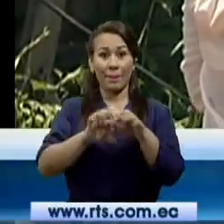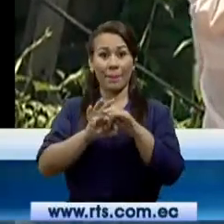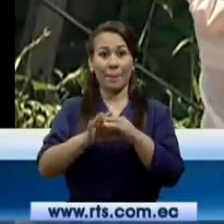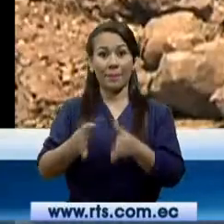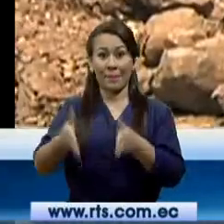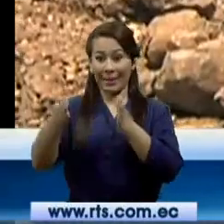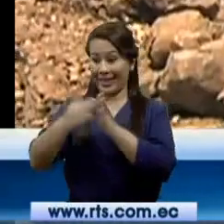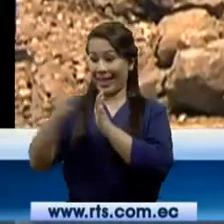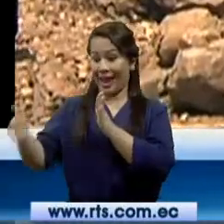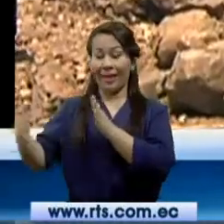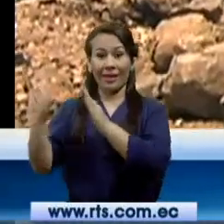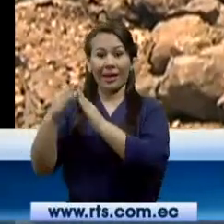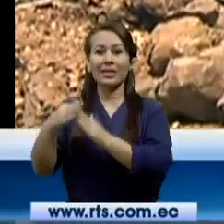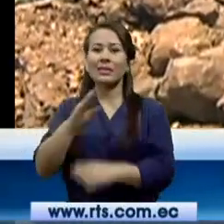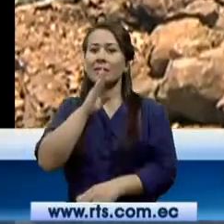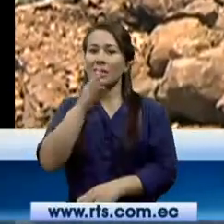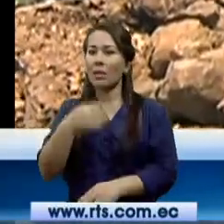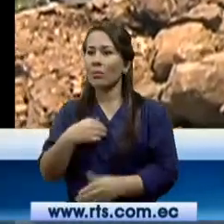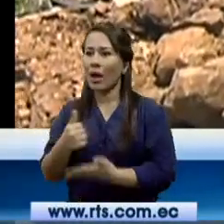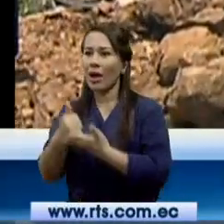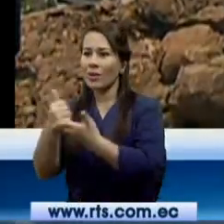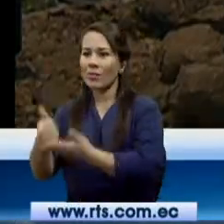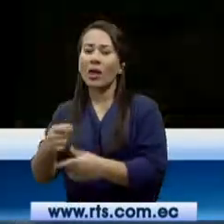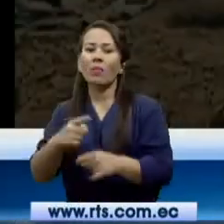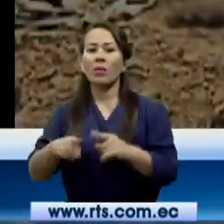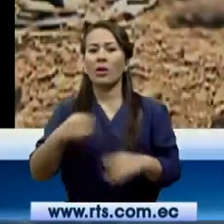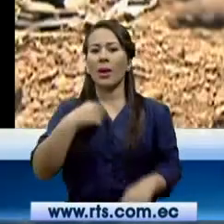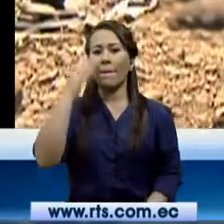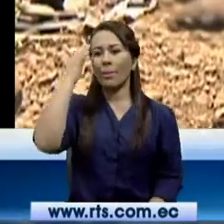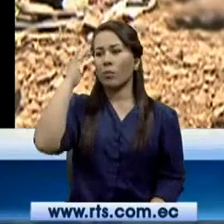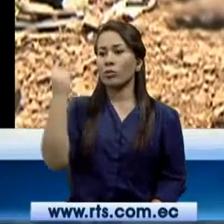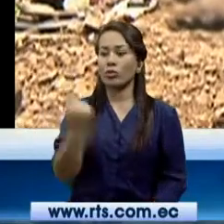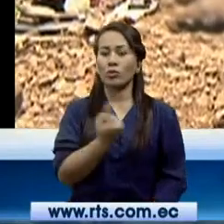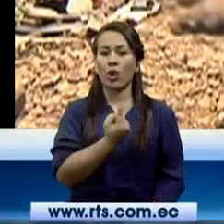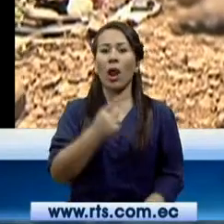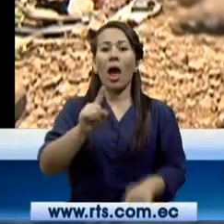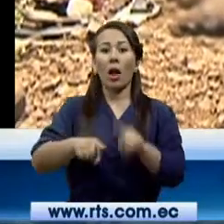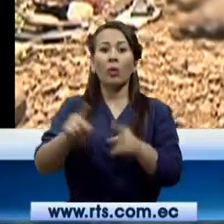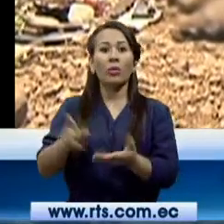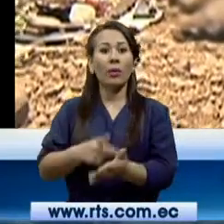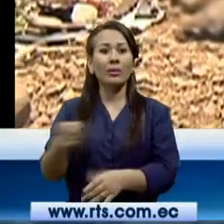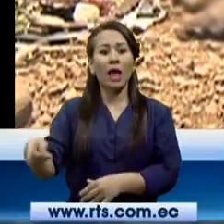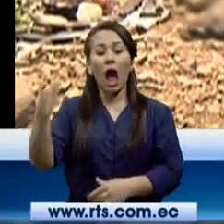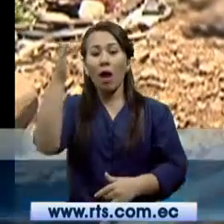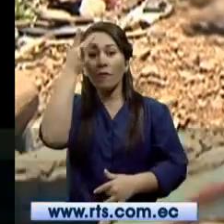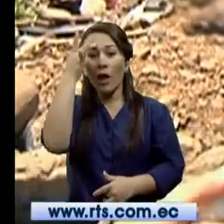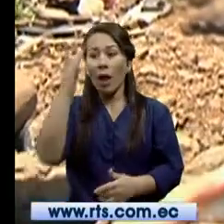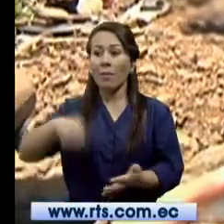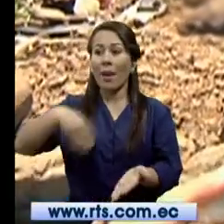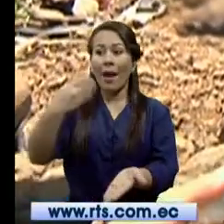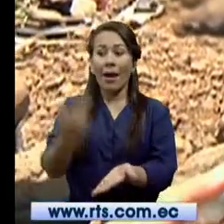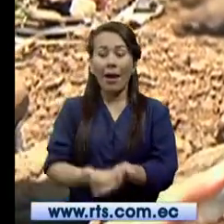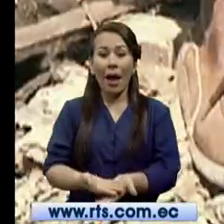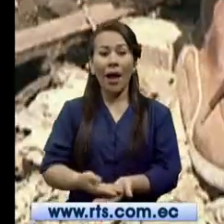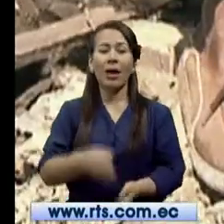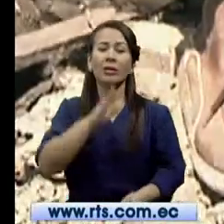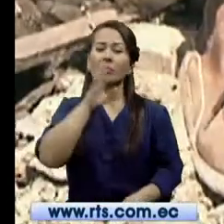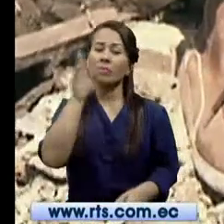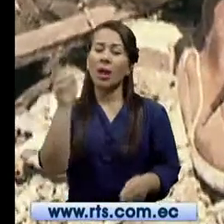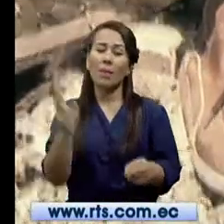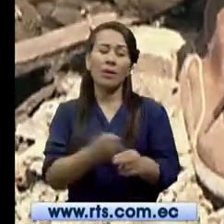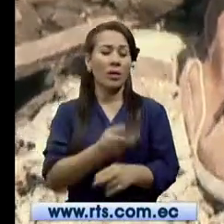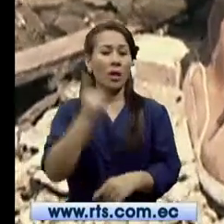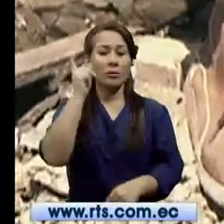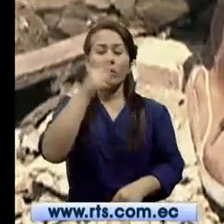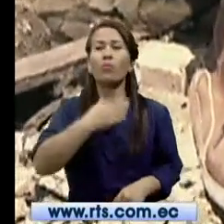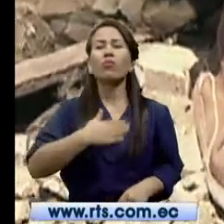la mano, pero ella viaja y se preocupa cuando lo deja solo. Ya se ha enfermado alguna vez y se ha caído del puente, alguna vez se ha caído. Ella pide